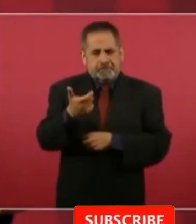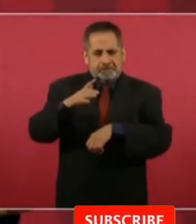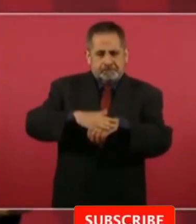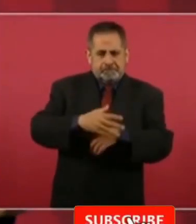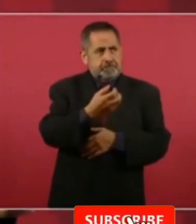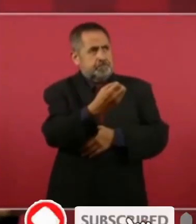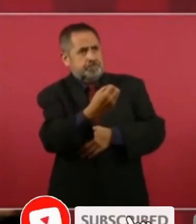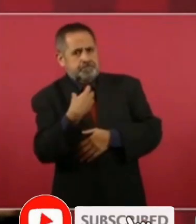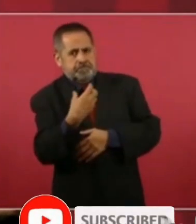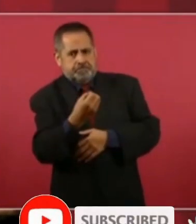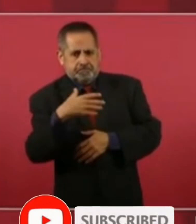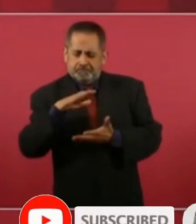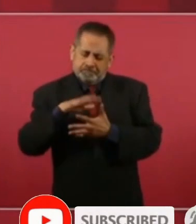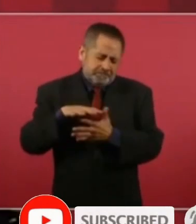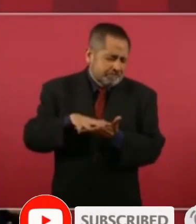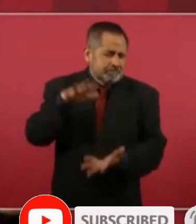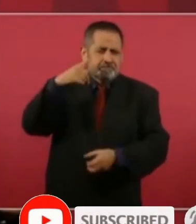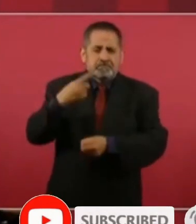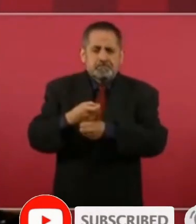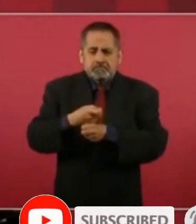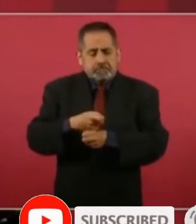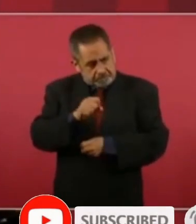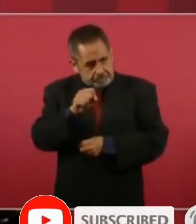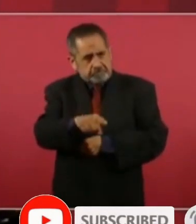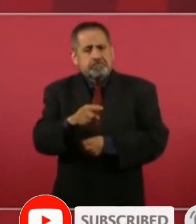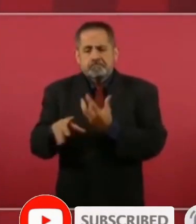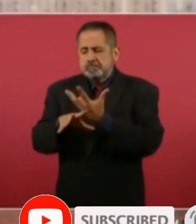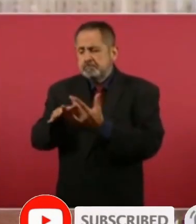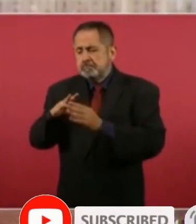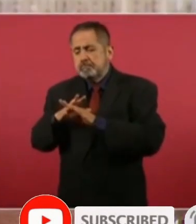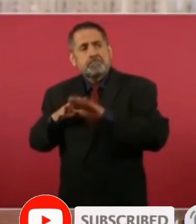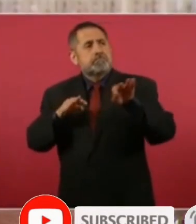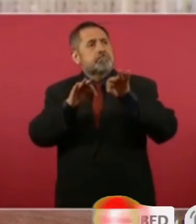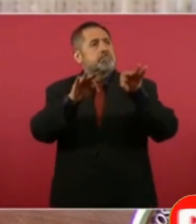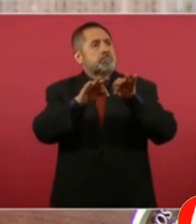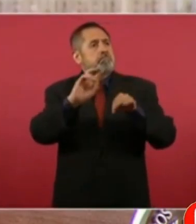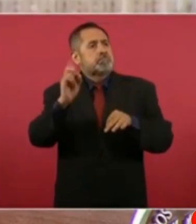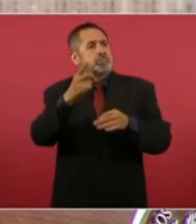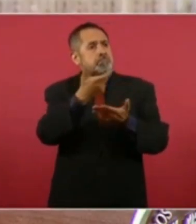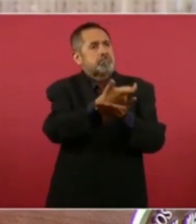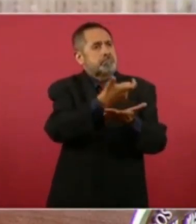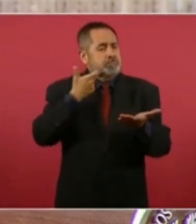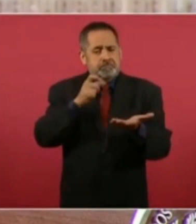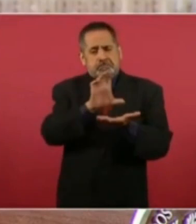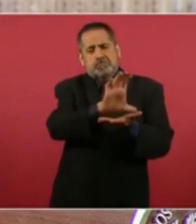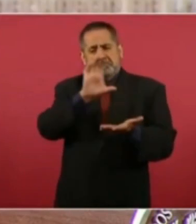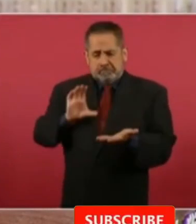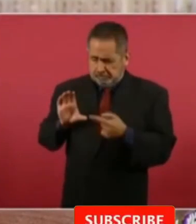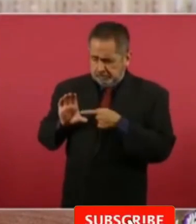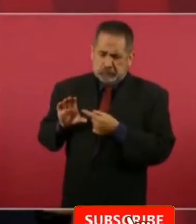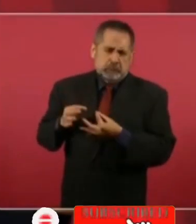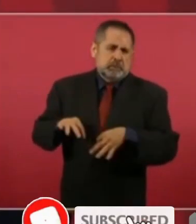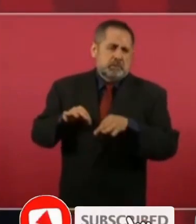en México más importante que las remesas.